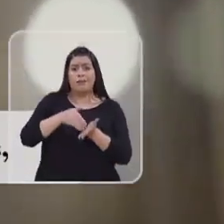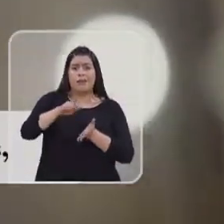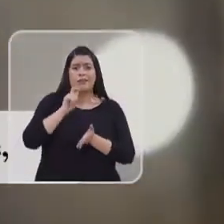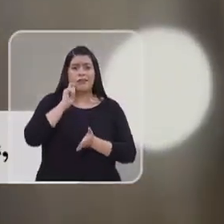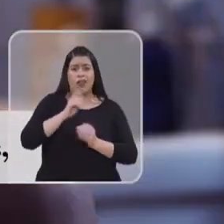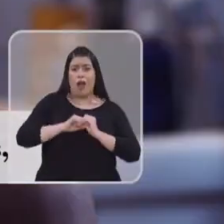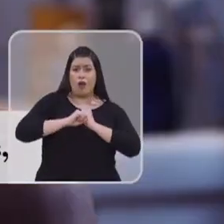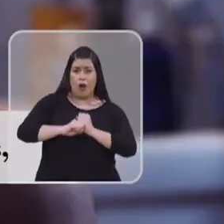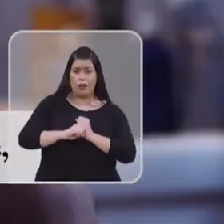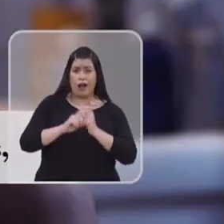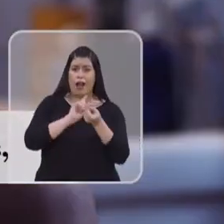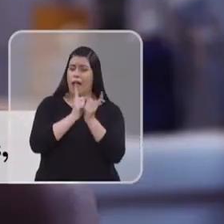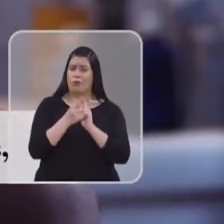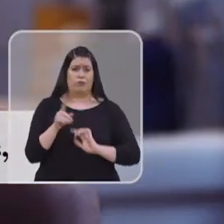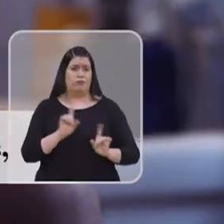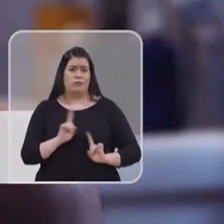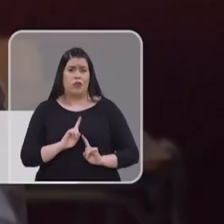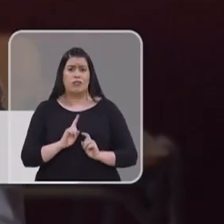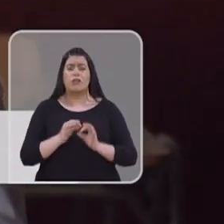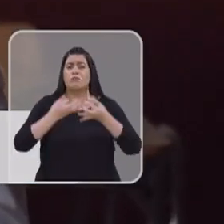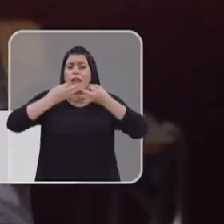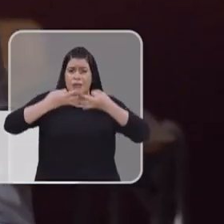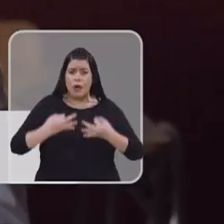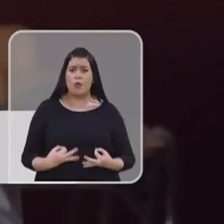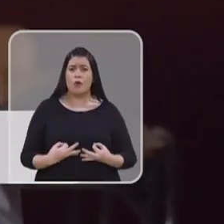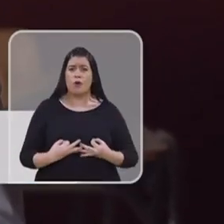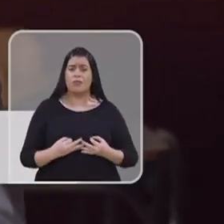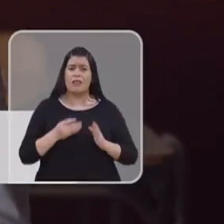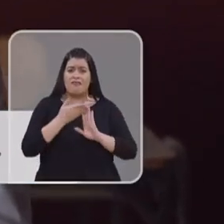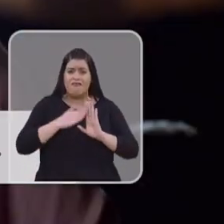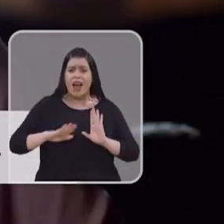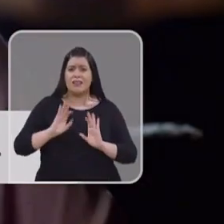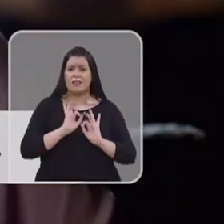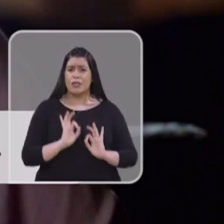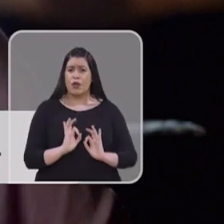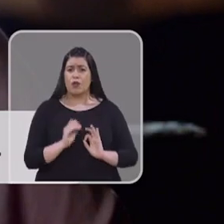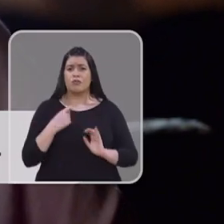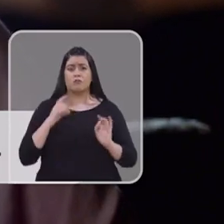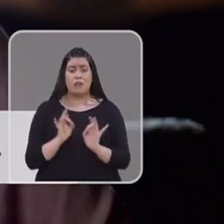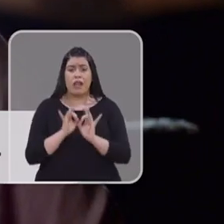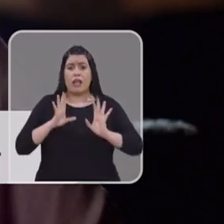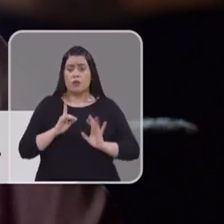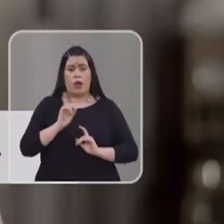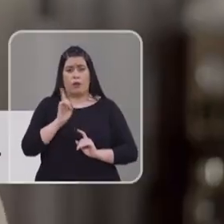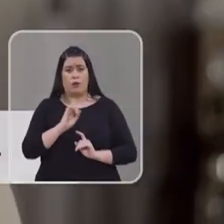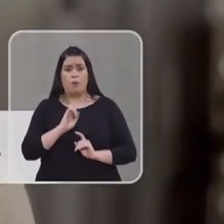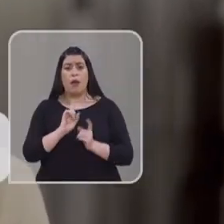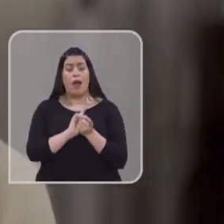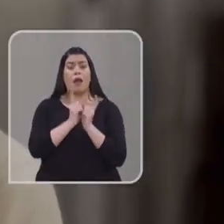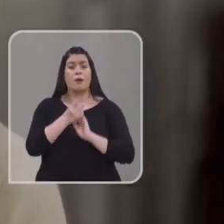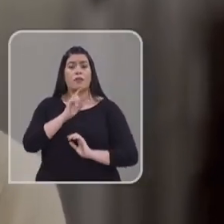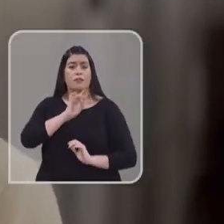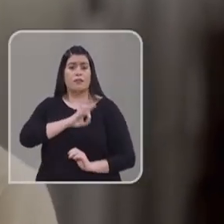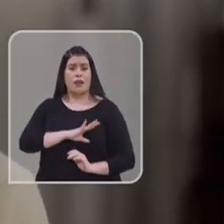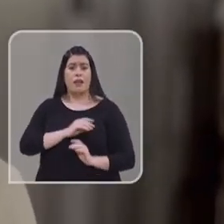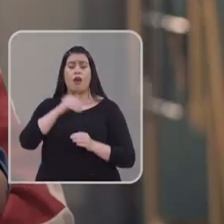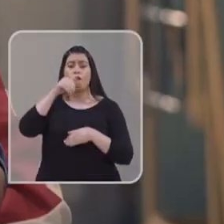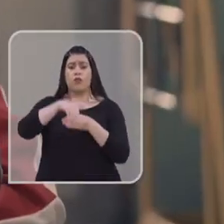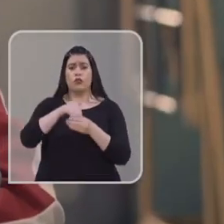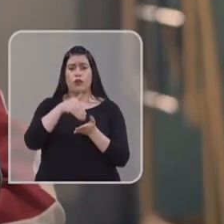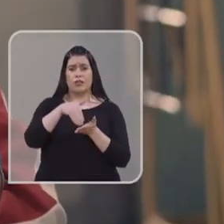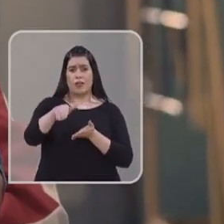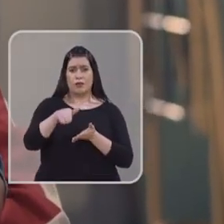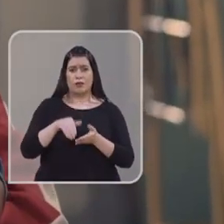ahora. Rechazar no es oponerse a los cambios, es querer hacerlos de forma segura, sin saltos al vacío y sin improvisación. Para cambiar Chile,